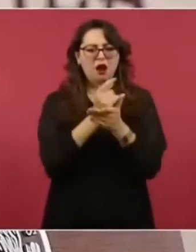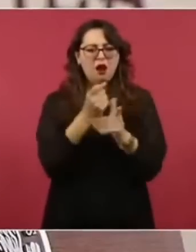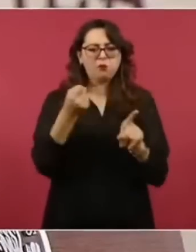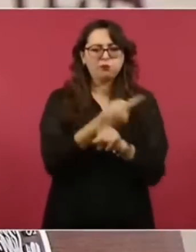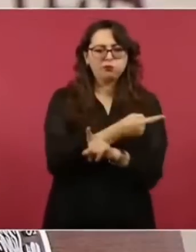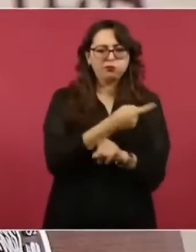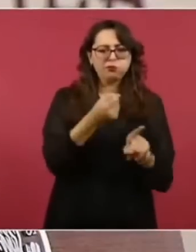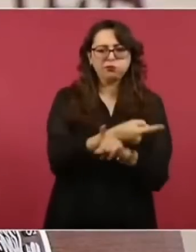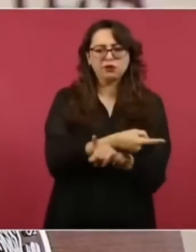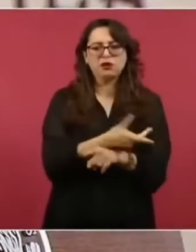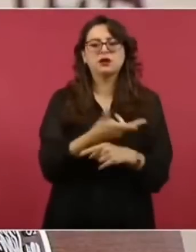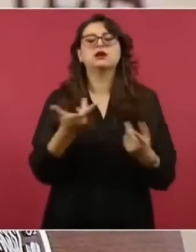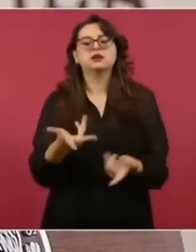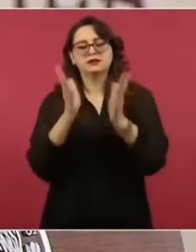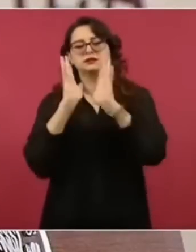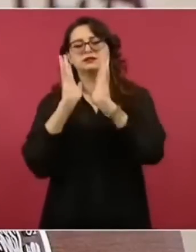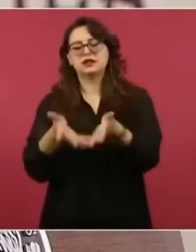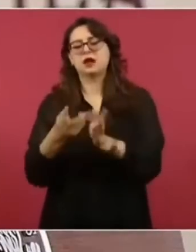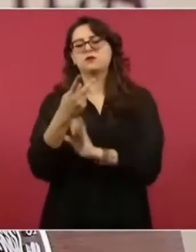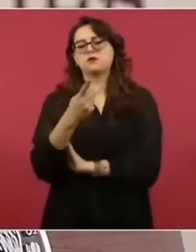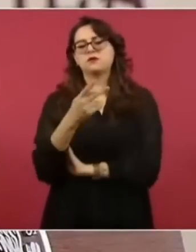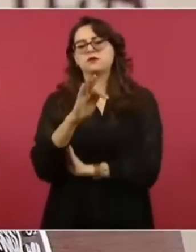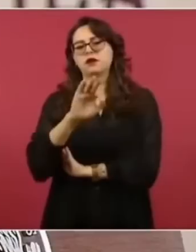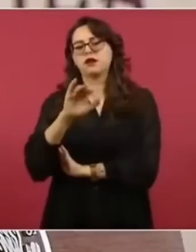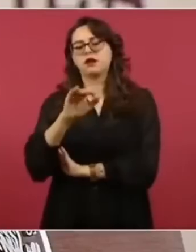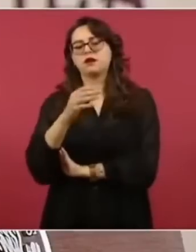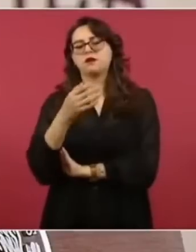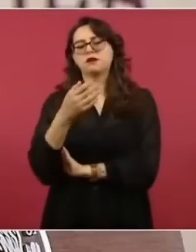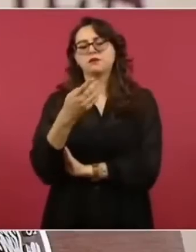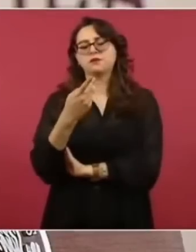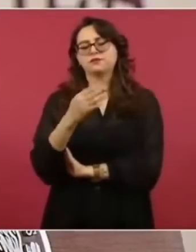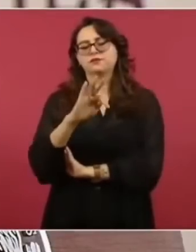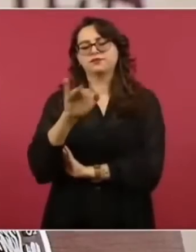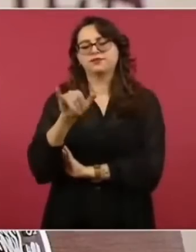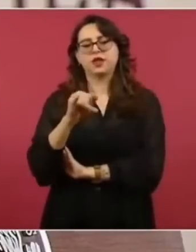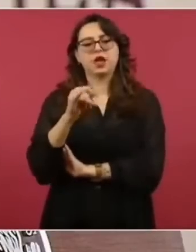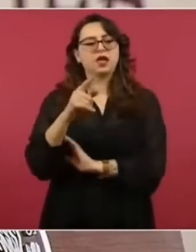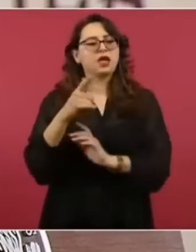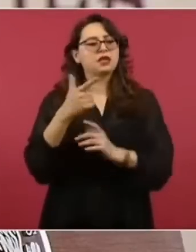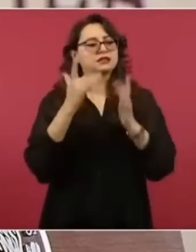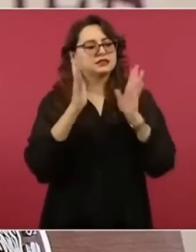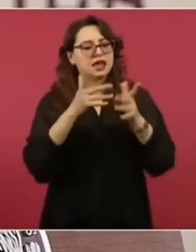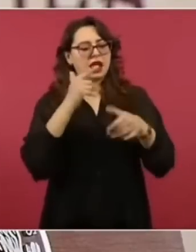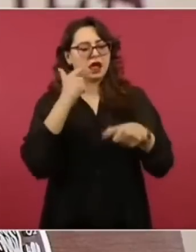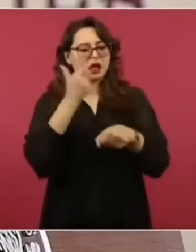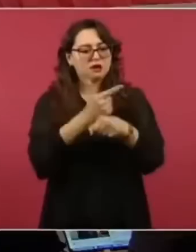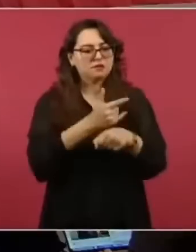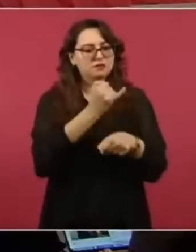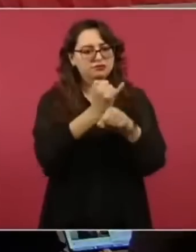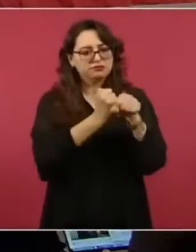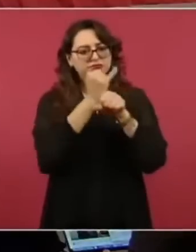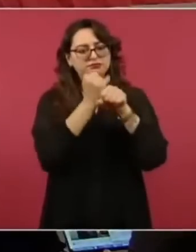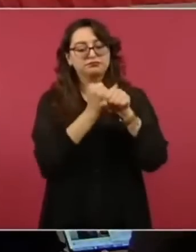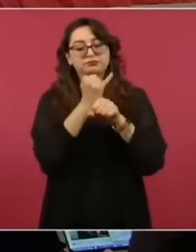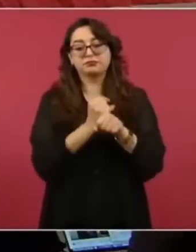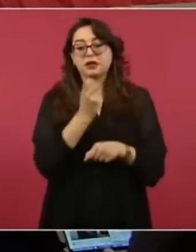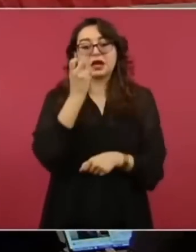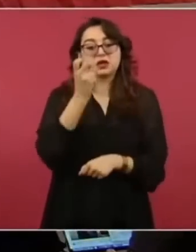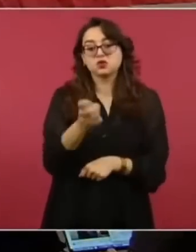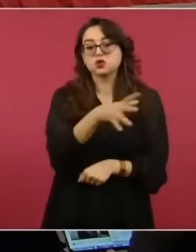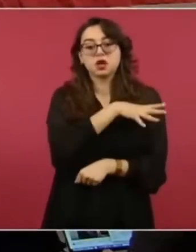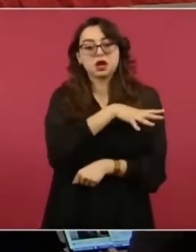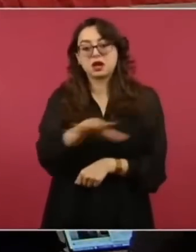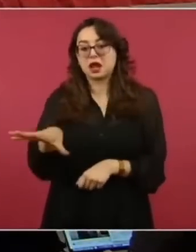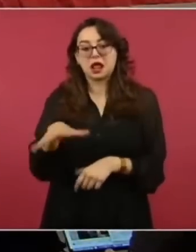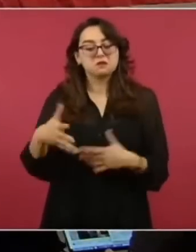la Procuraduría Fiscal de la Federación ese es en términos generales el estatus que guarda se realizan